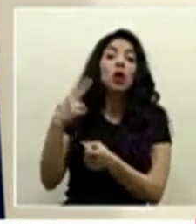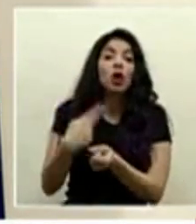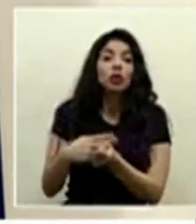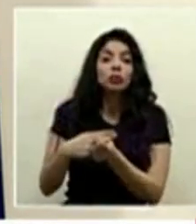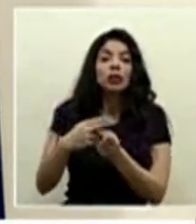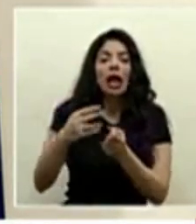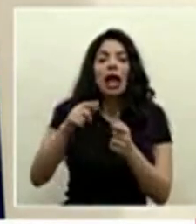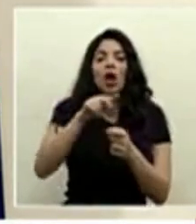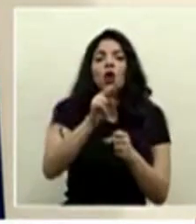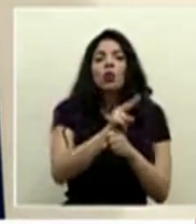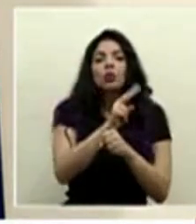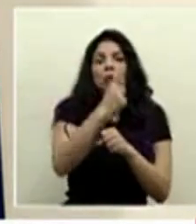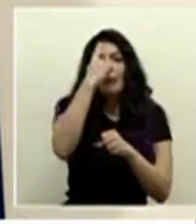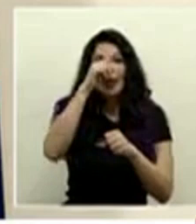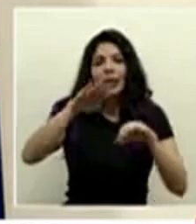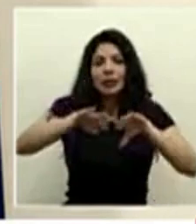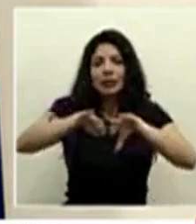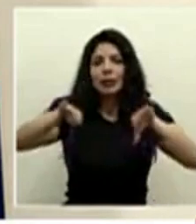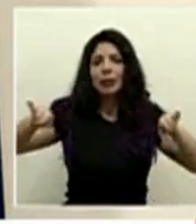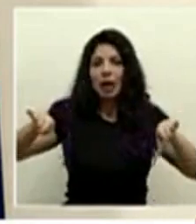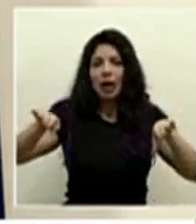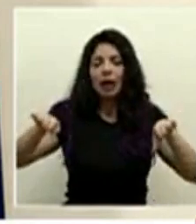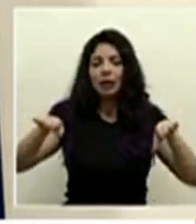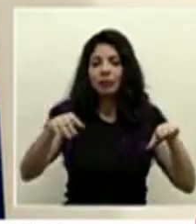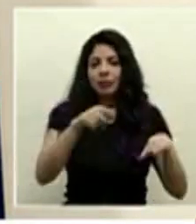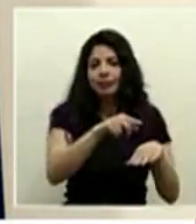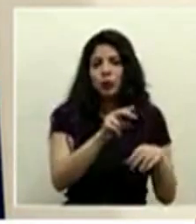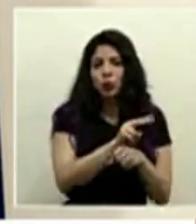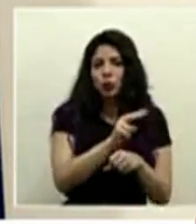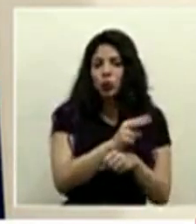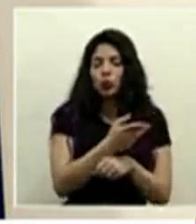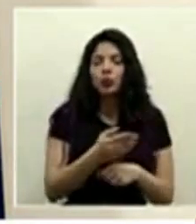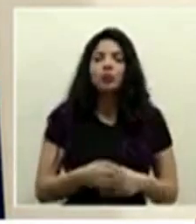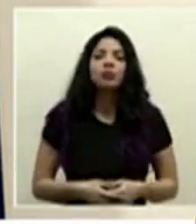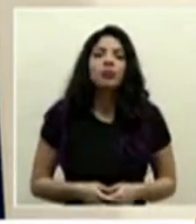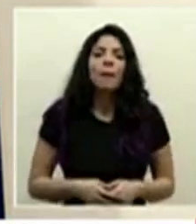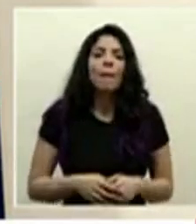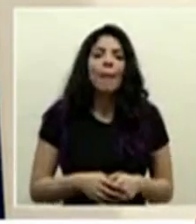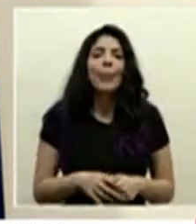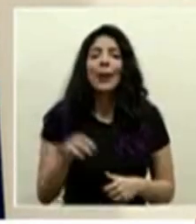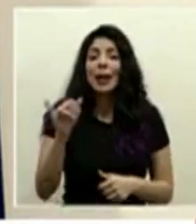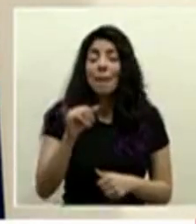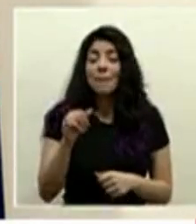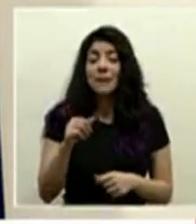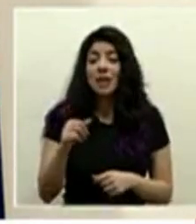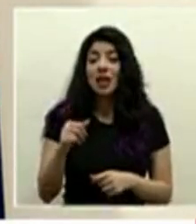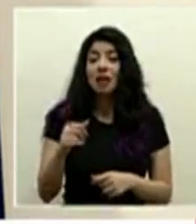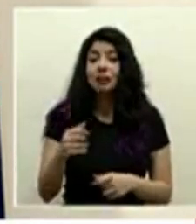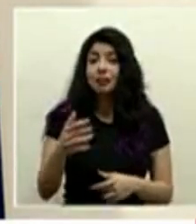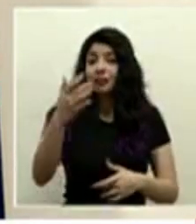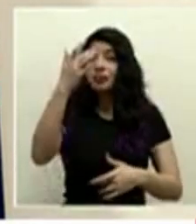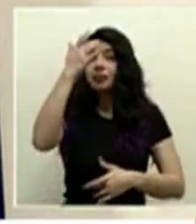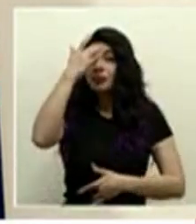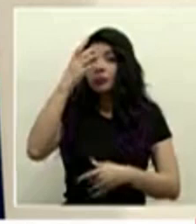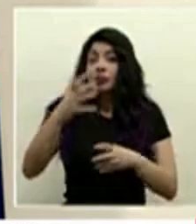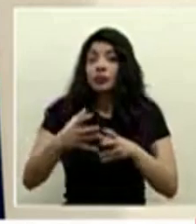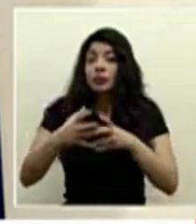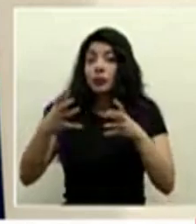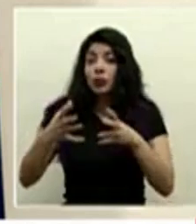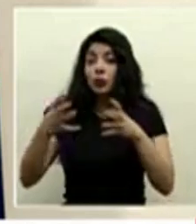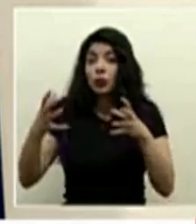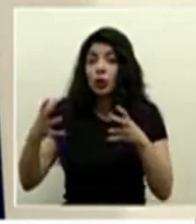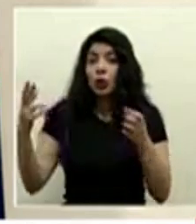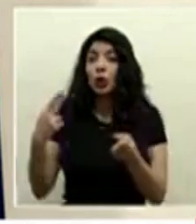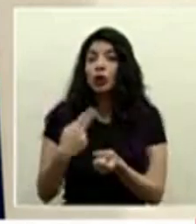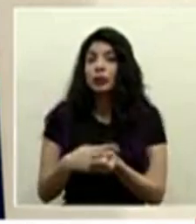ese ha sido principalmente el uso que le hemos dado a como van aumentando la cantidad de casos hospitalarios